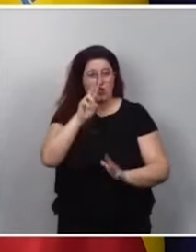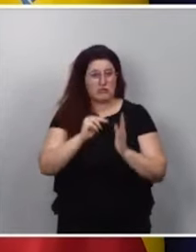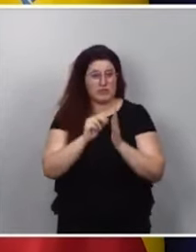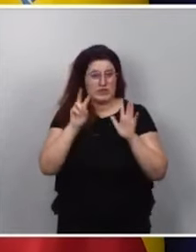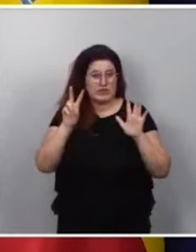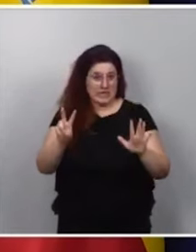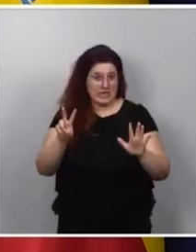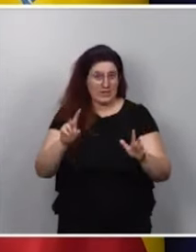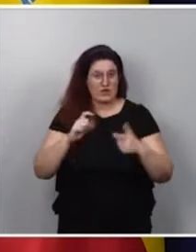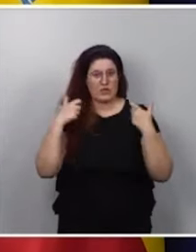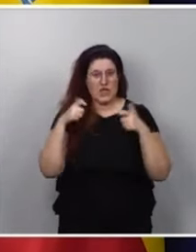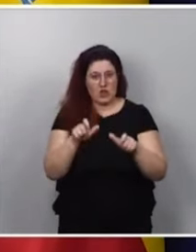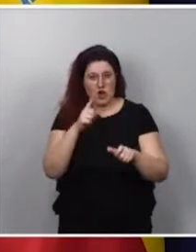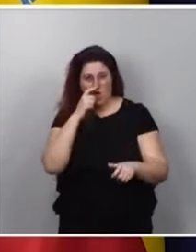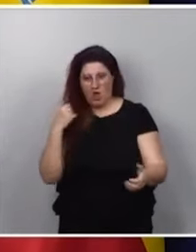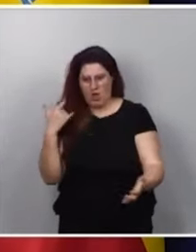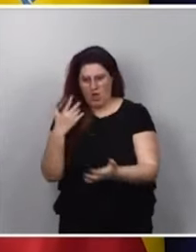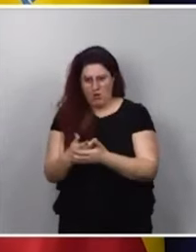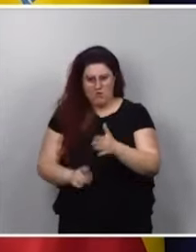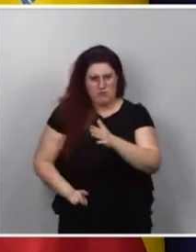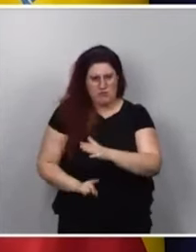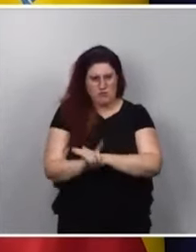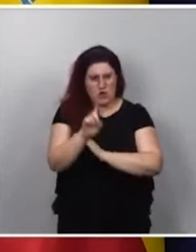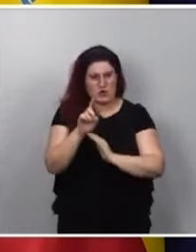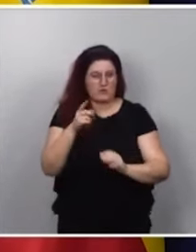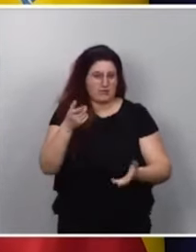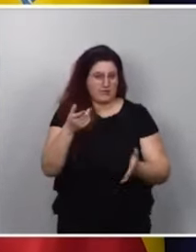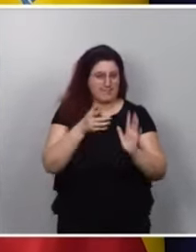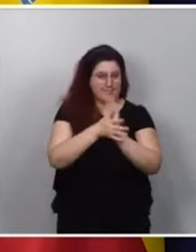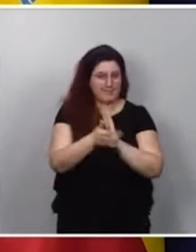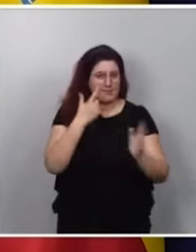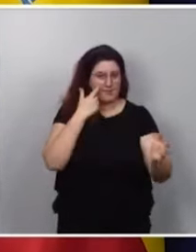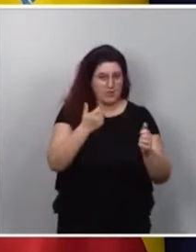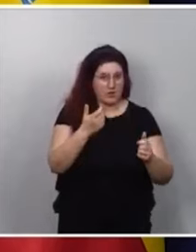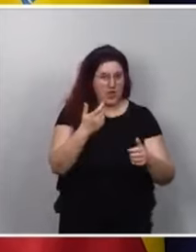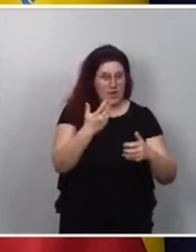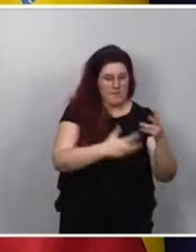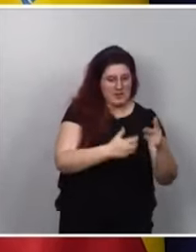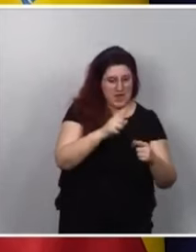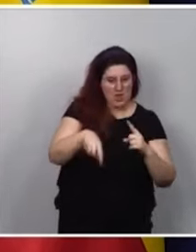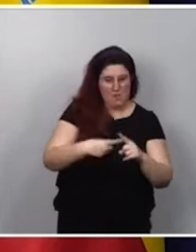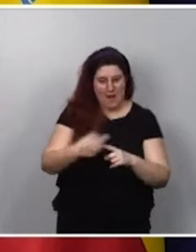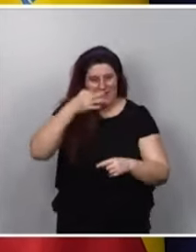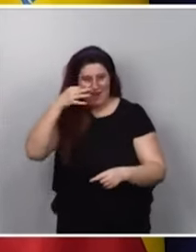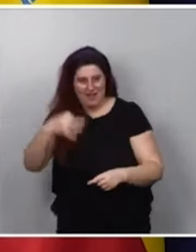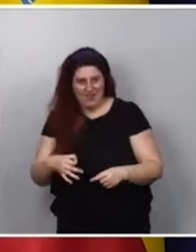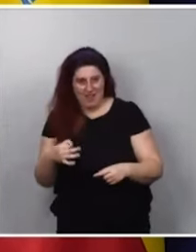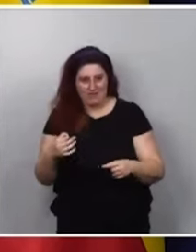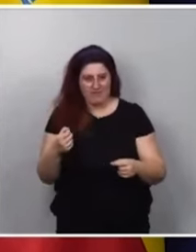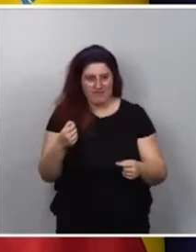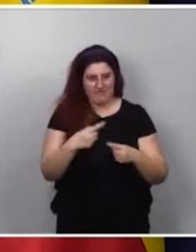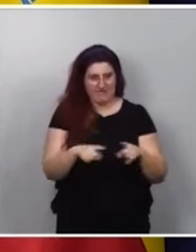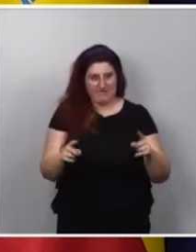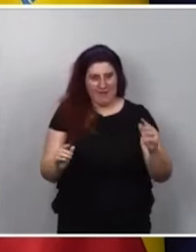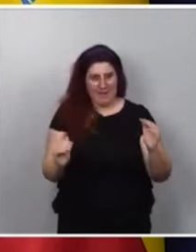años ha ido evolucionando de una manera muy importante. Por lo tanto, la brecha entre la acción de la Administración y la realidad del sector se ha ido agrandando en los